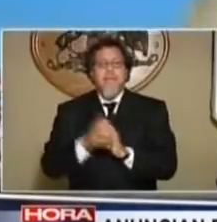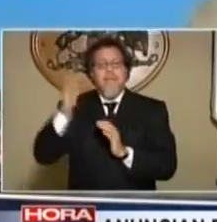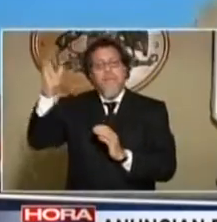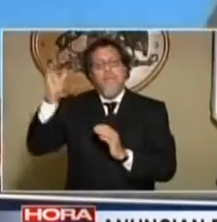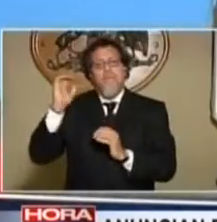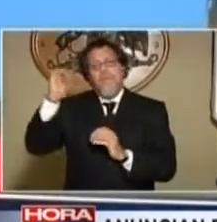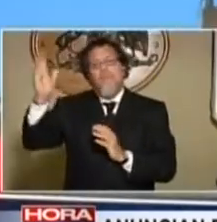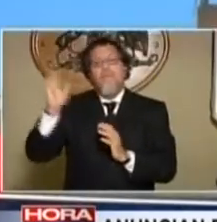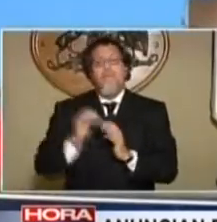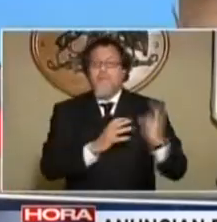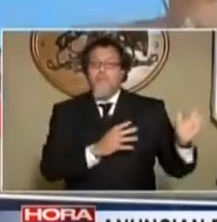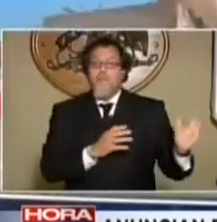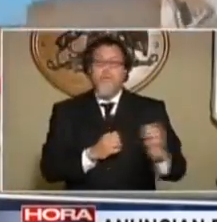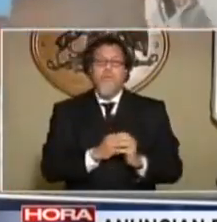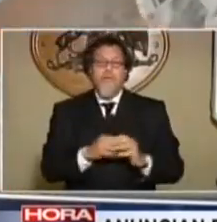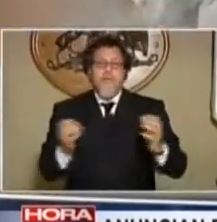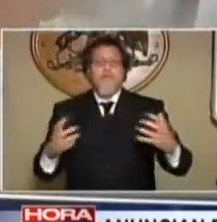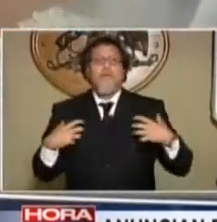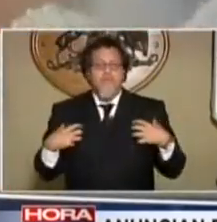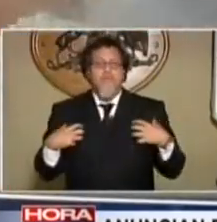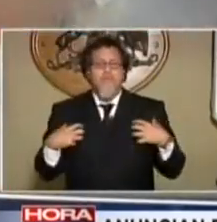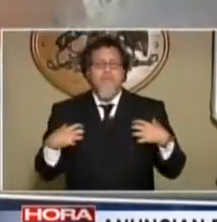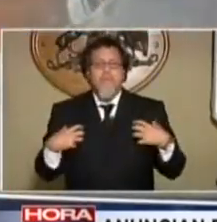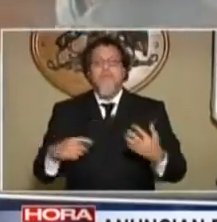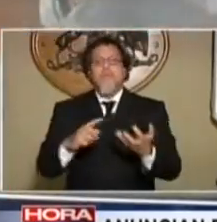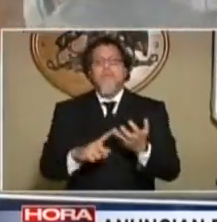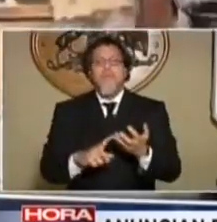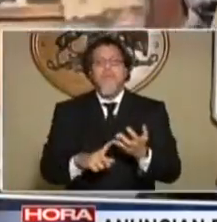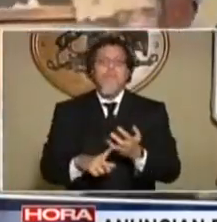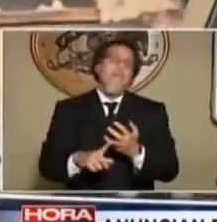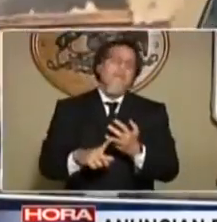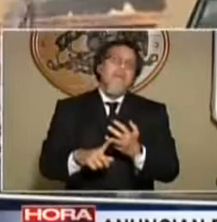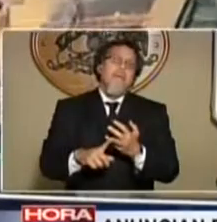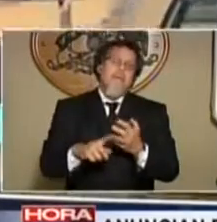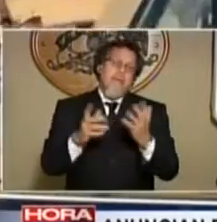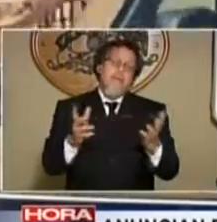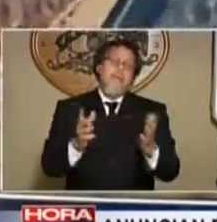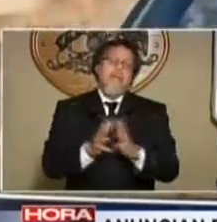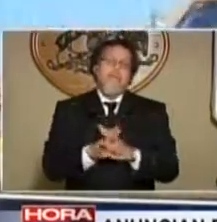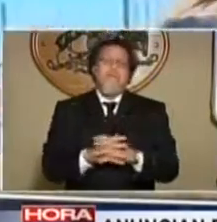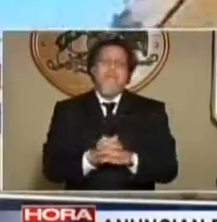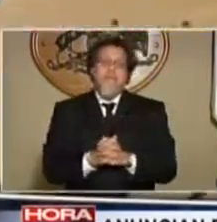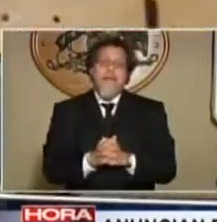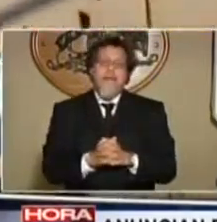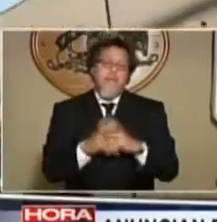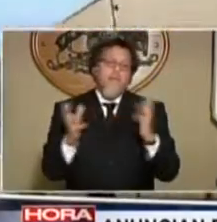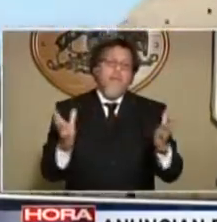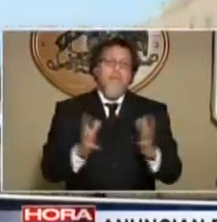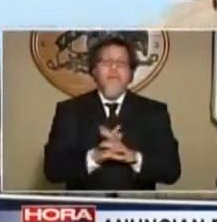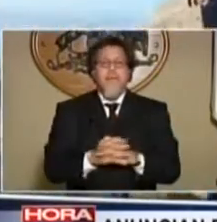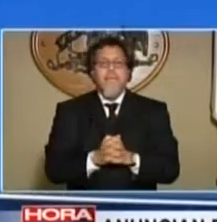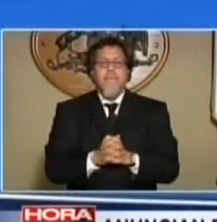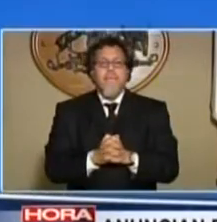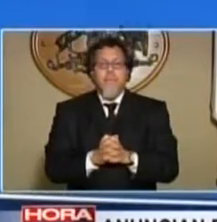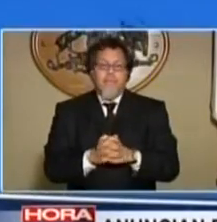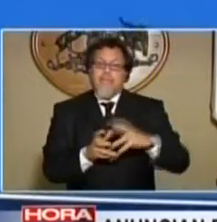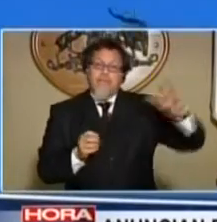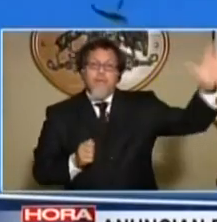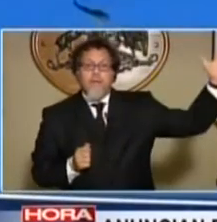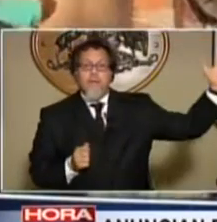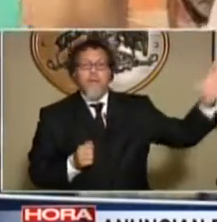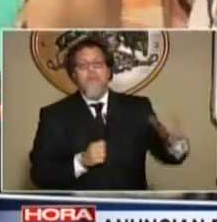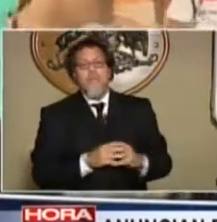grande, hasta un monto de 10 millones fue la solución y la gente se construyó a sí misma. Segundo, elegir una casa prefabricada de dos tipos que había,